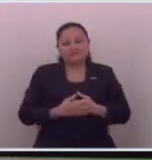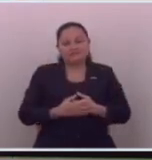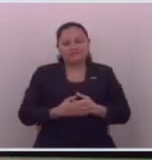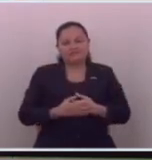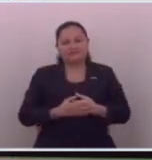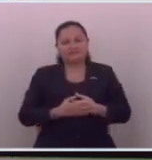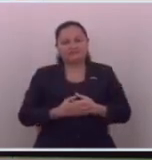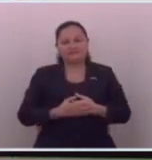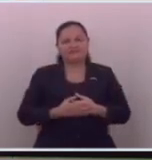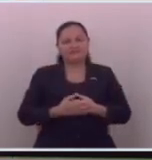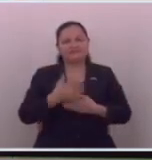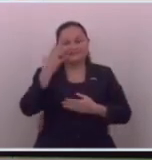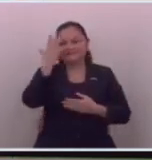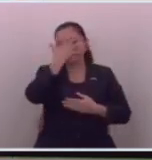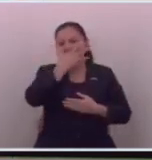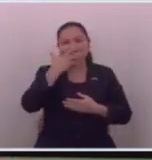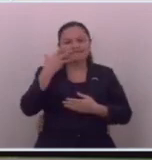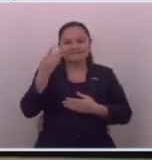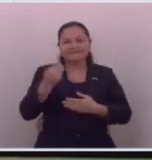qué bonito